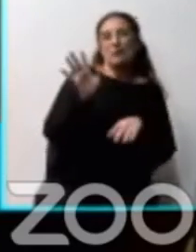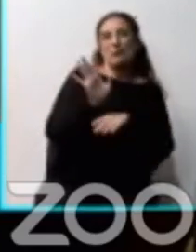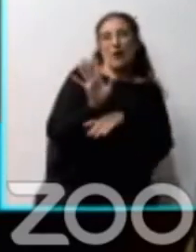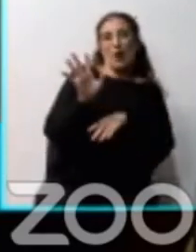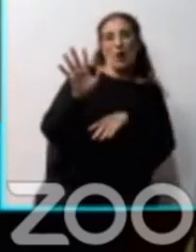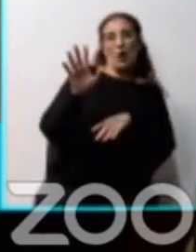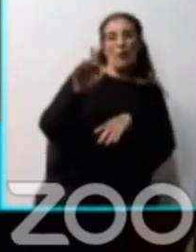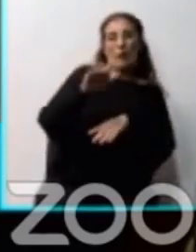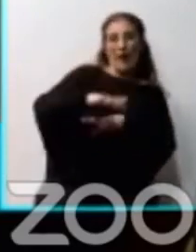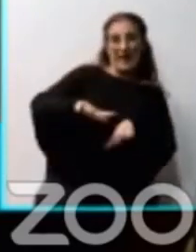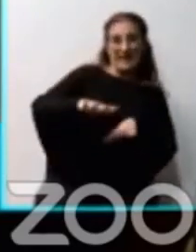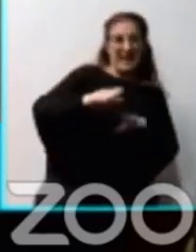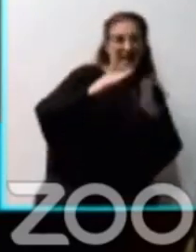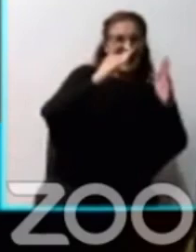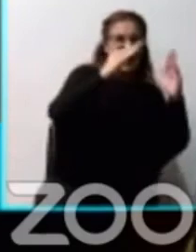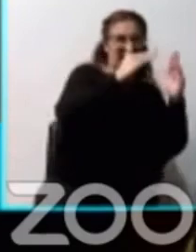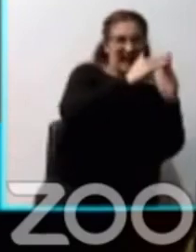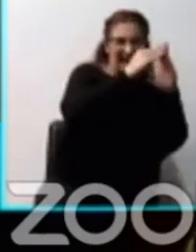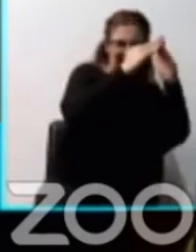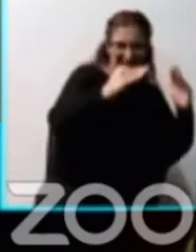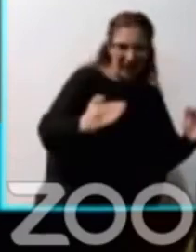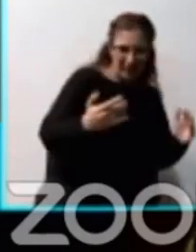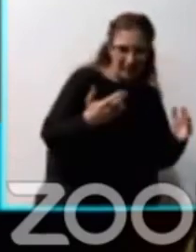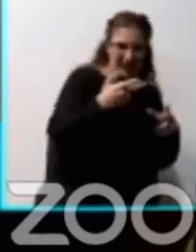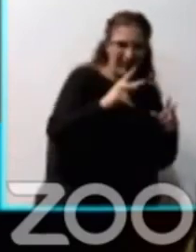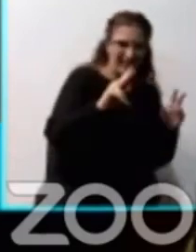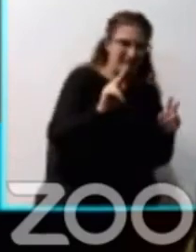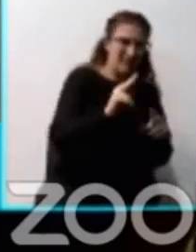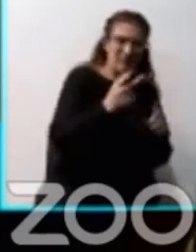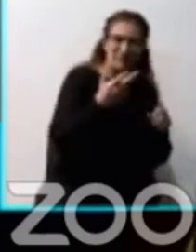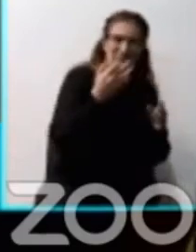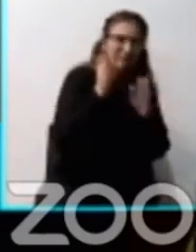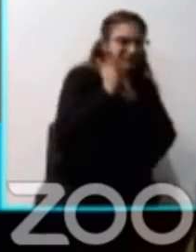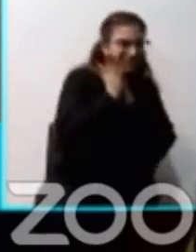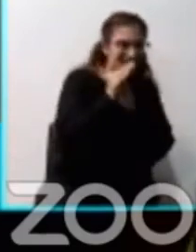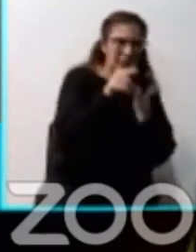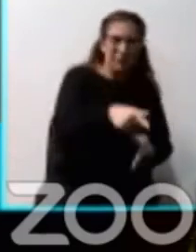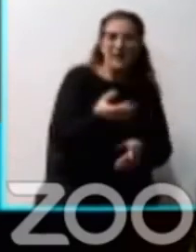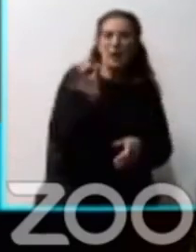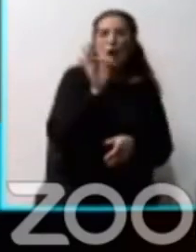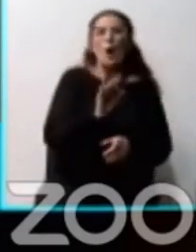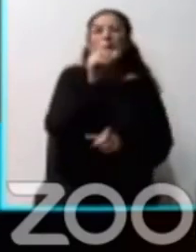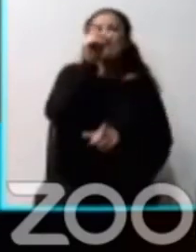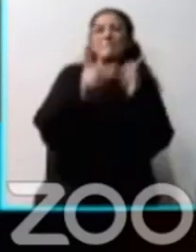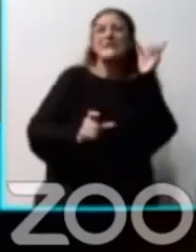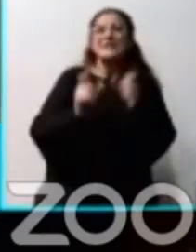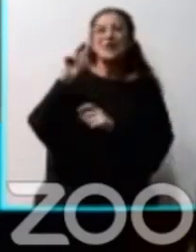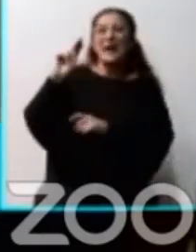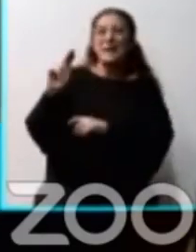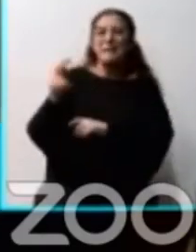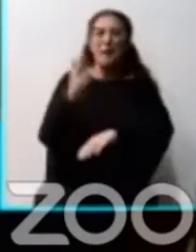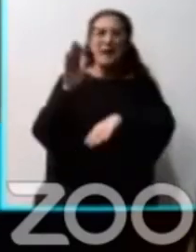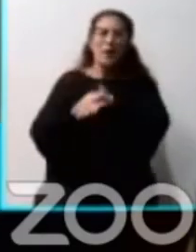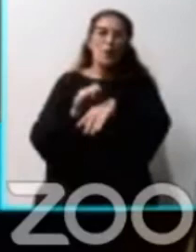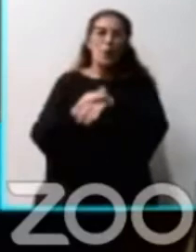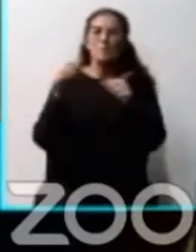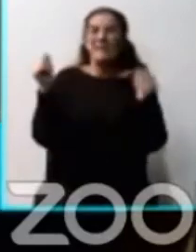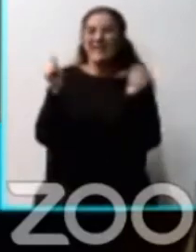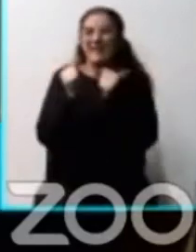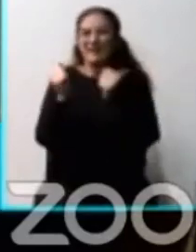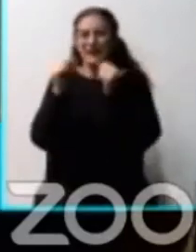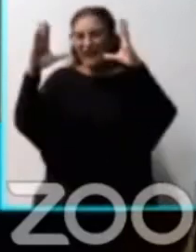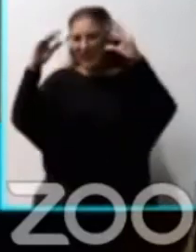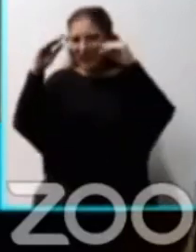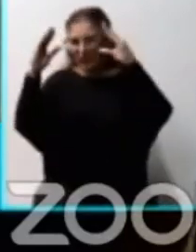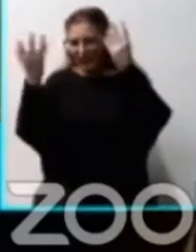personas hayan muerto de frío el año pasado producto de la pandemia y las condiciones en las que estaban? ¿No les parece